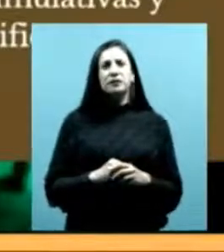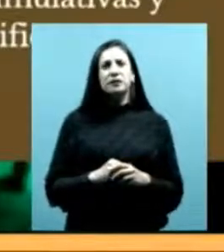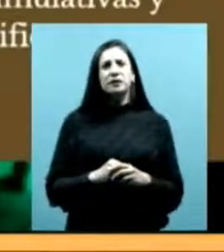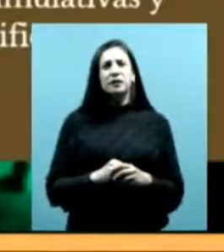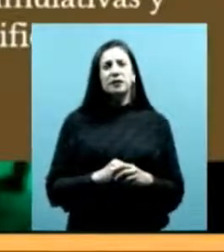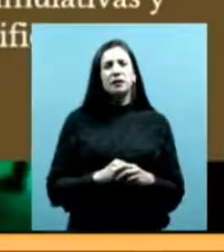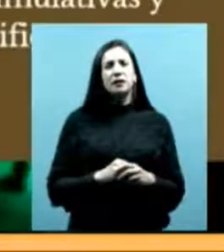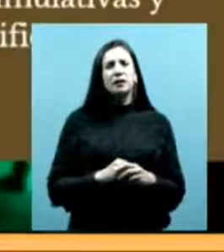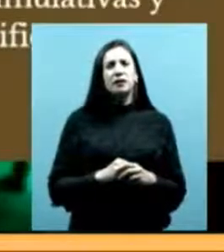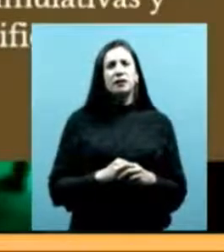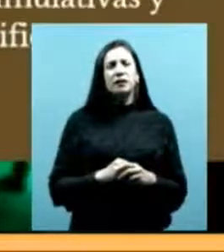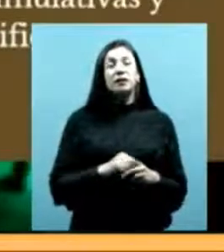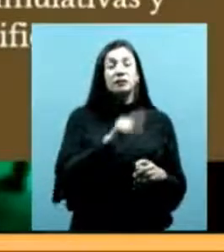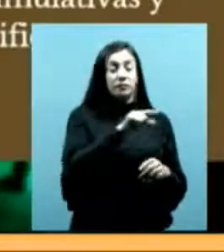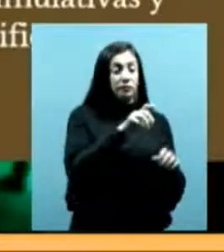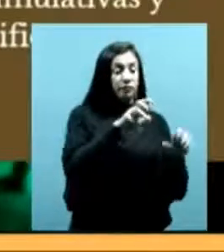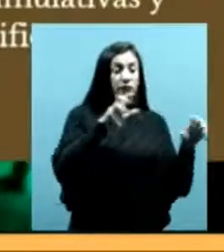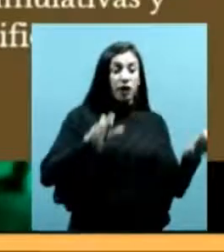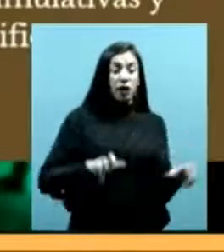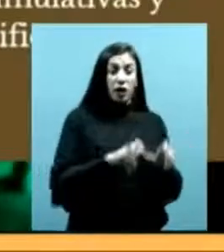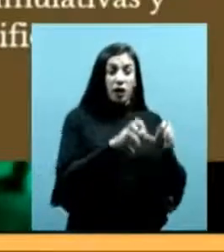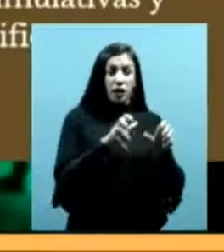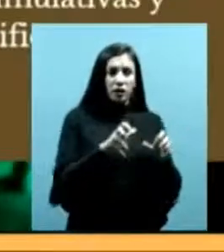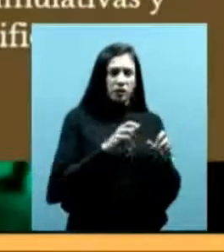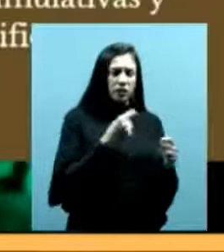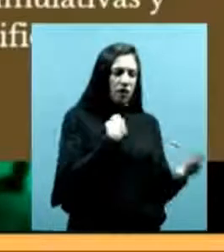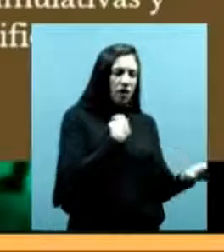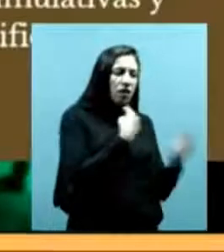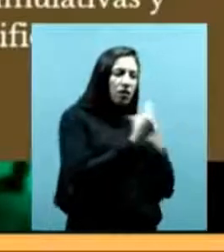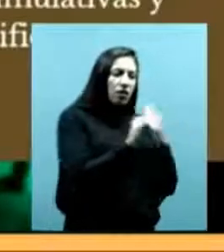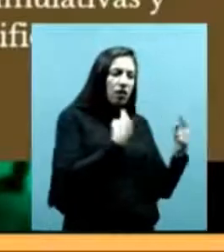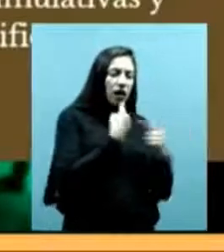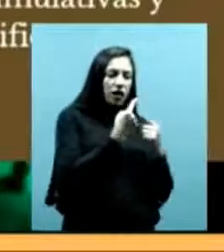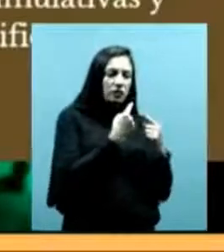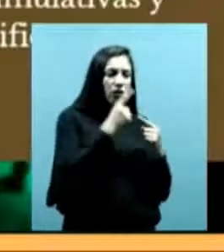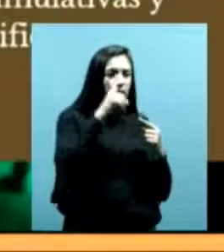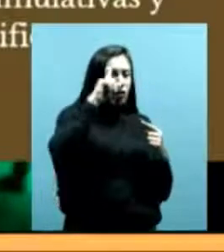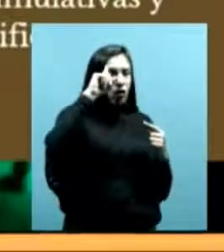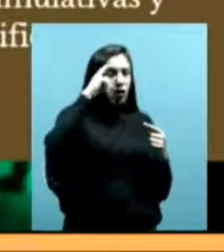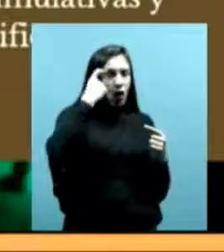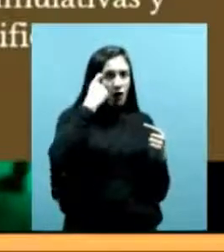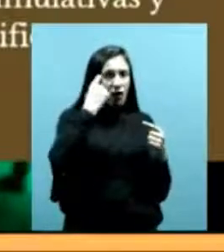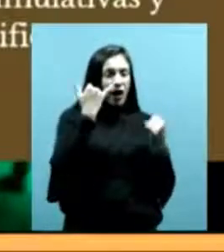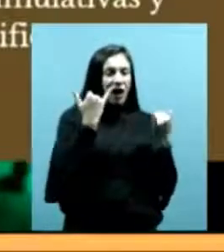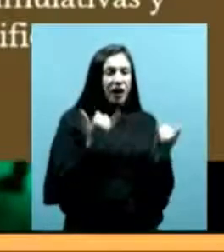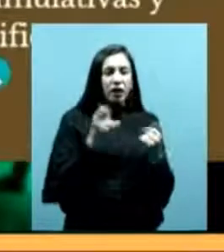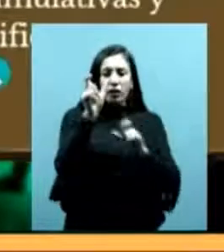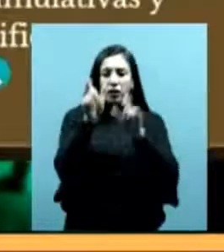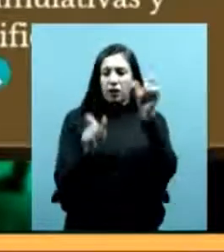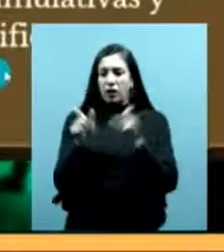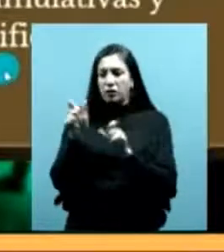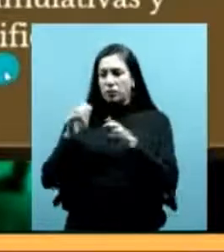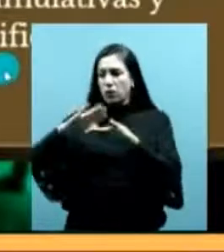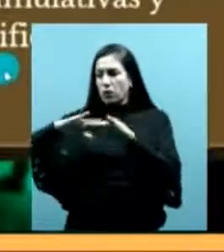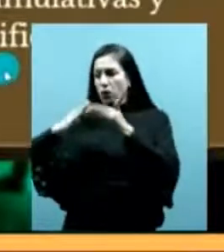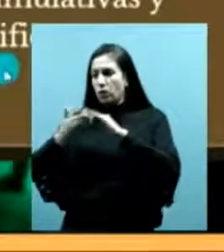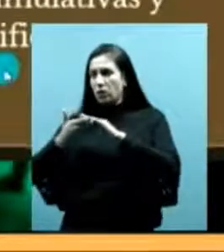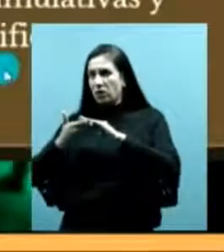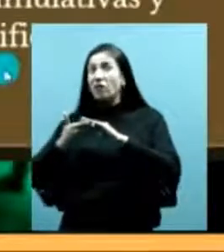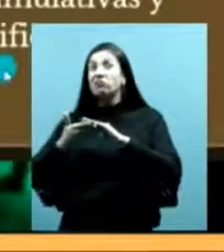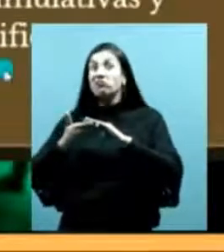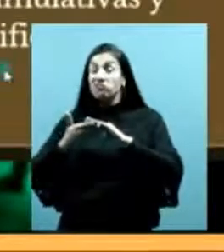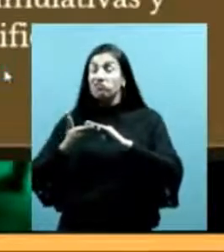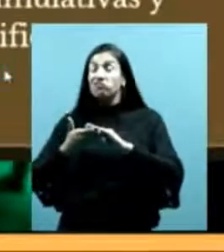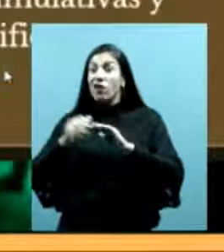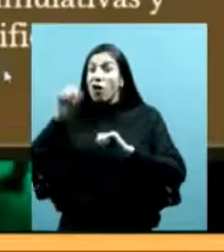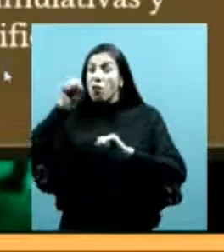ciertas formas de actividad se les da el sello oficial de aprobación, mientras que otras son inaceptables. Esto tiene consecuencias culturales acumulativas